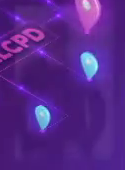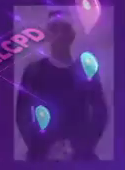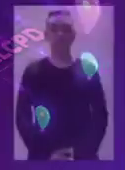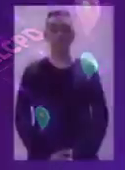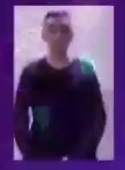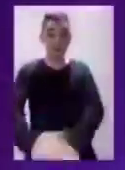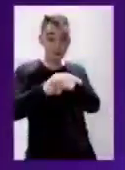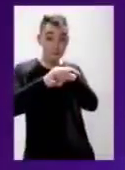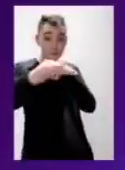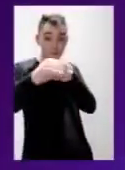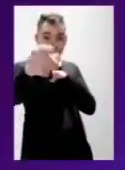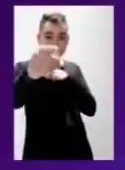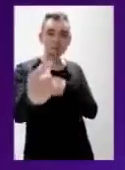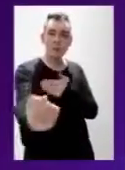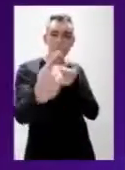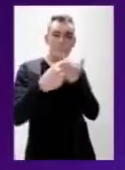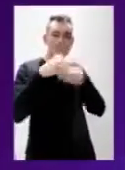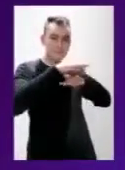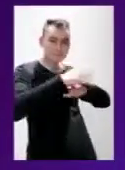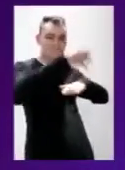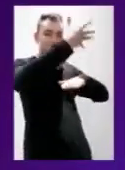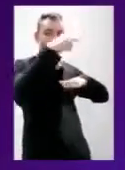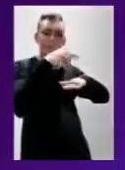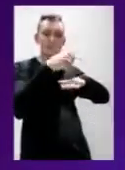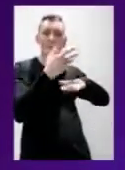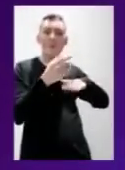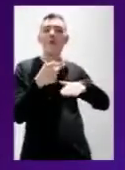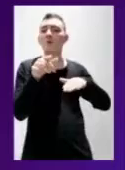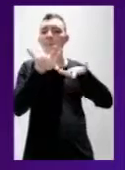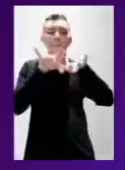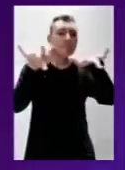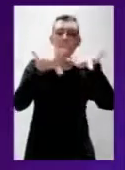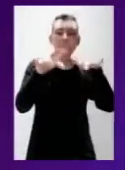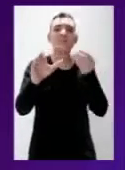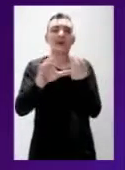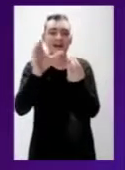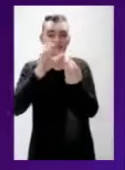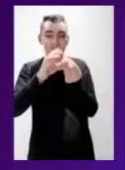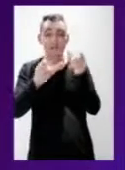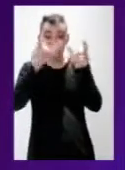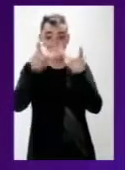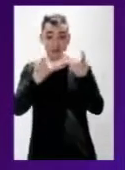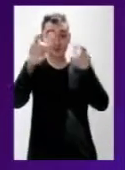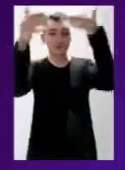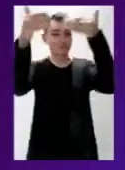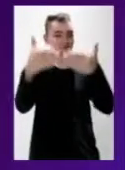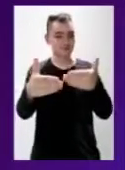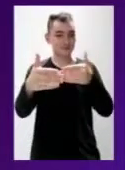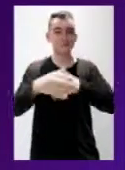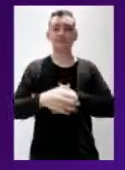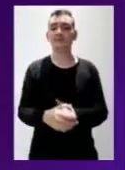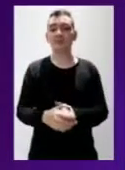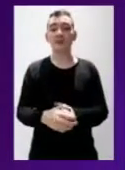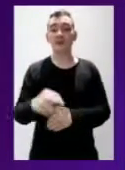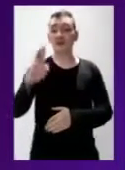Te invitamos a ser parte del registro para la localización y caracterización de personas con discapacidad RLCPD.